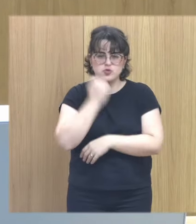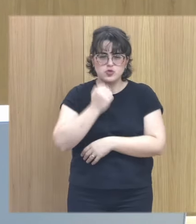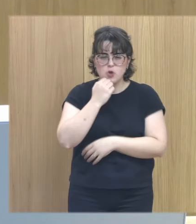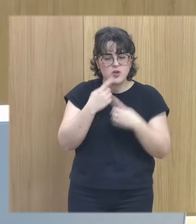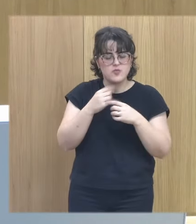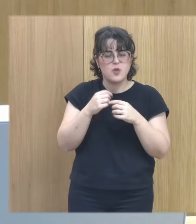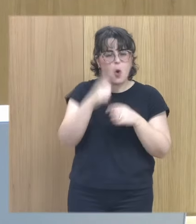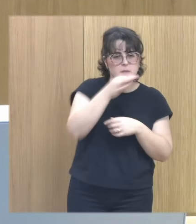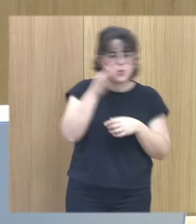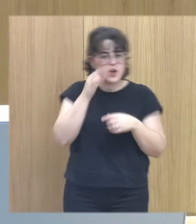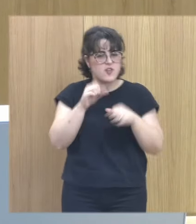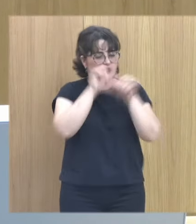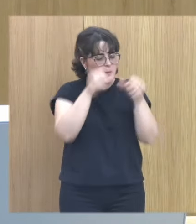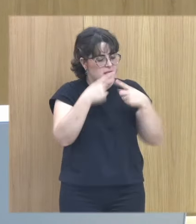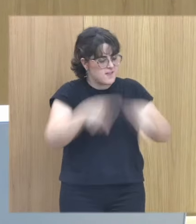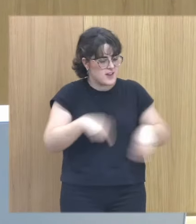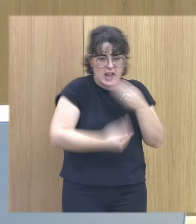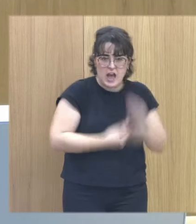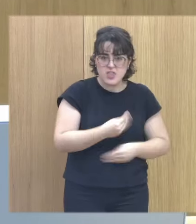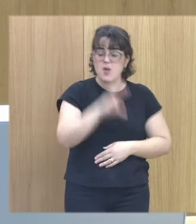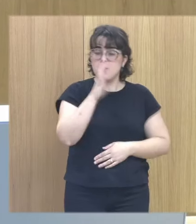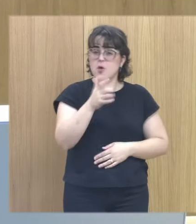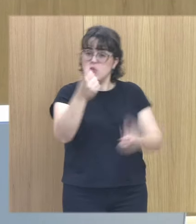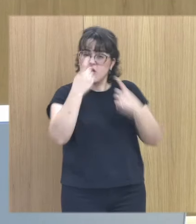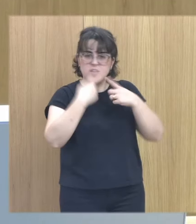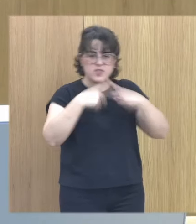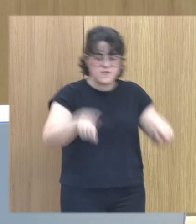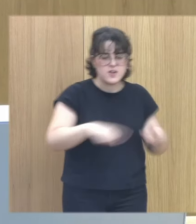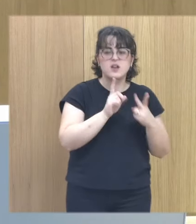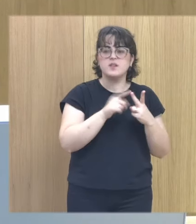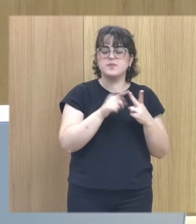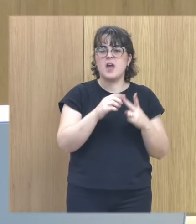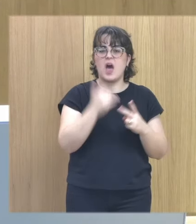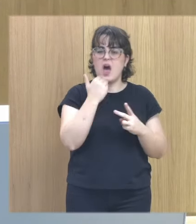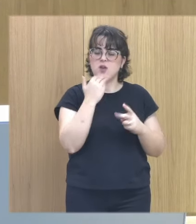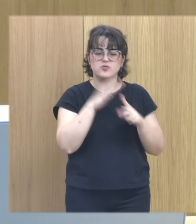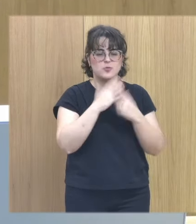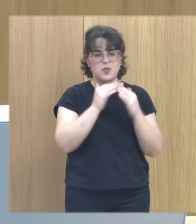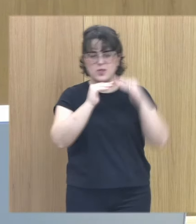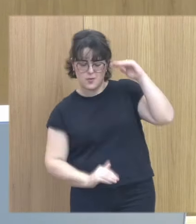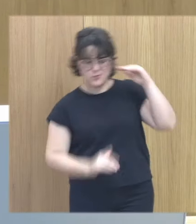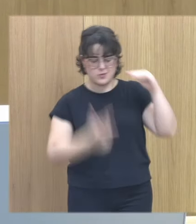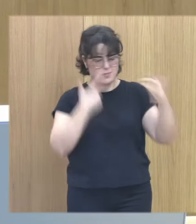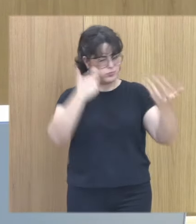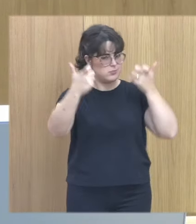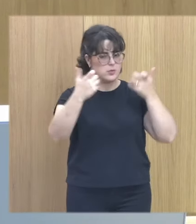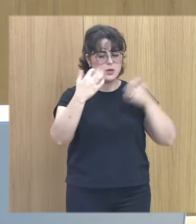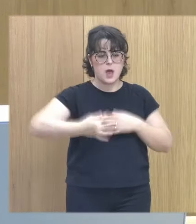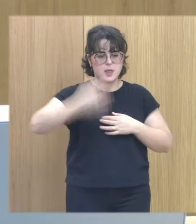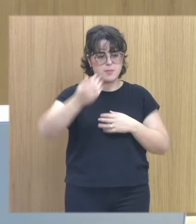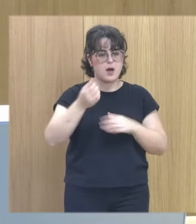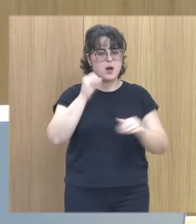que en los hombres porque la educación es diferente porque hay un elemento aquí de desigualdad evidente y de